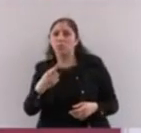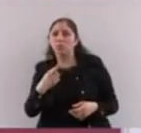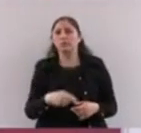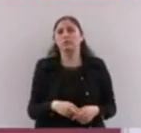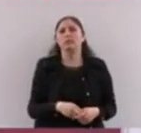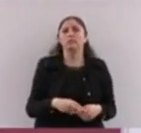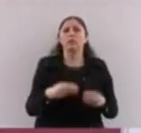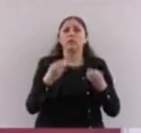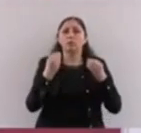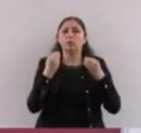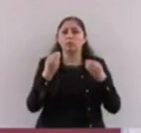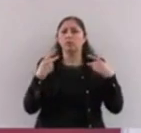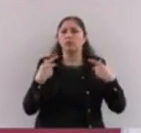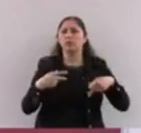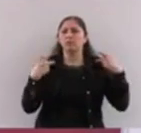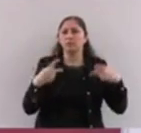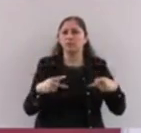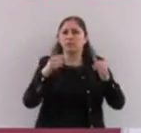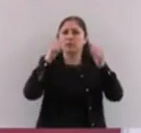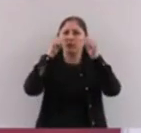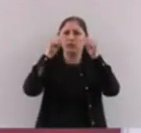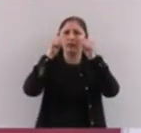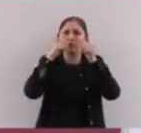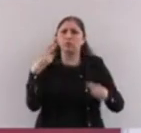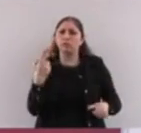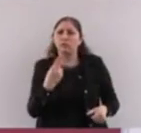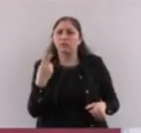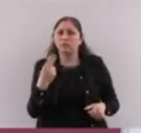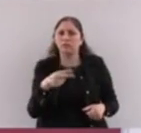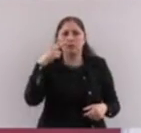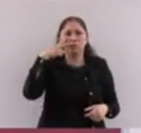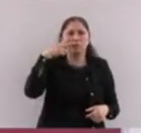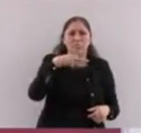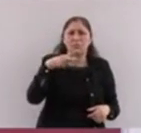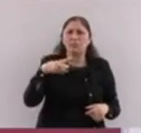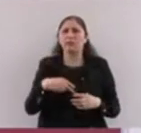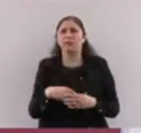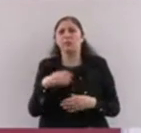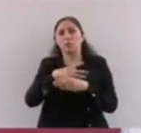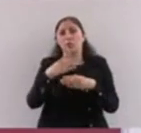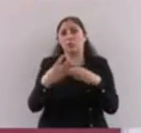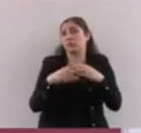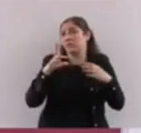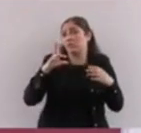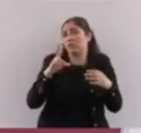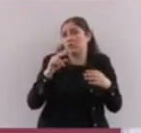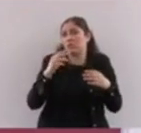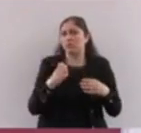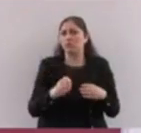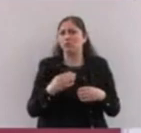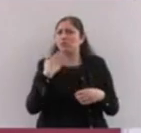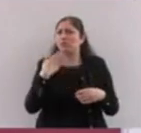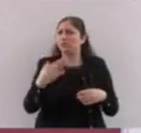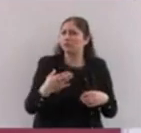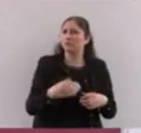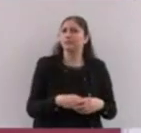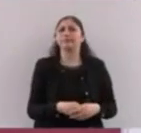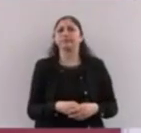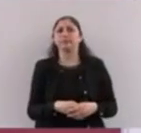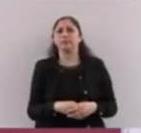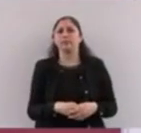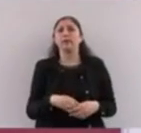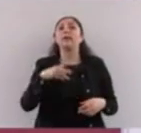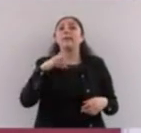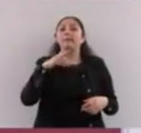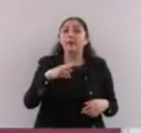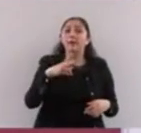Son muchas personas a las que atendemos en la Secretaría de Bienestar, porque también entregamos la pensión para personas con